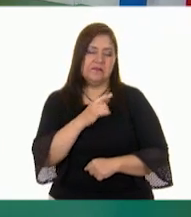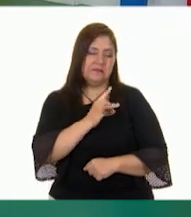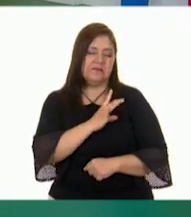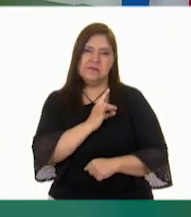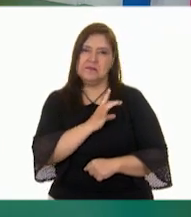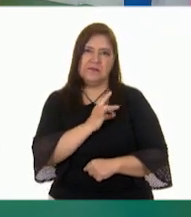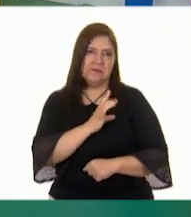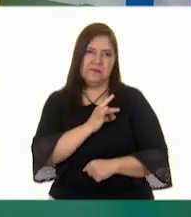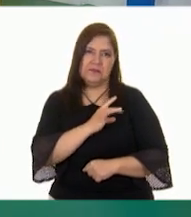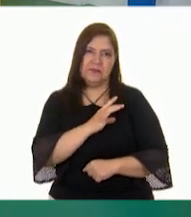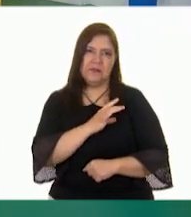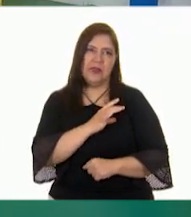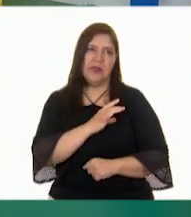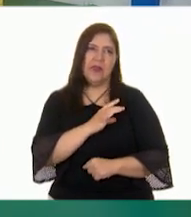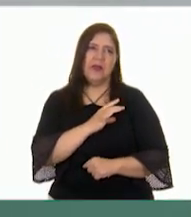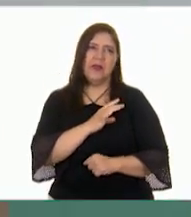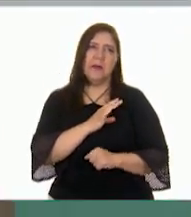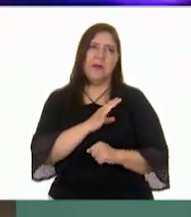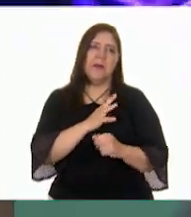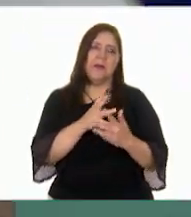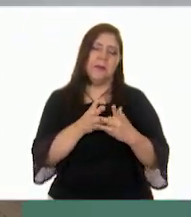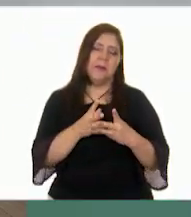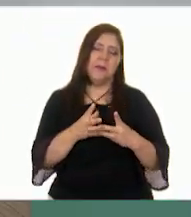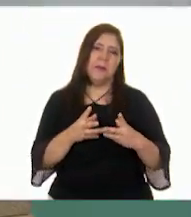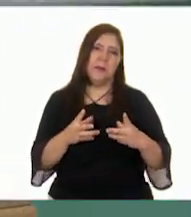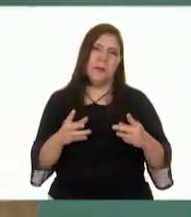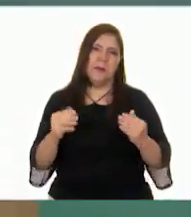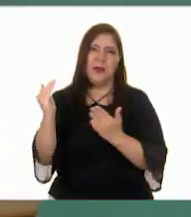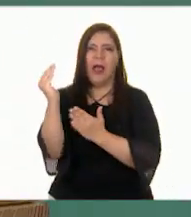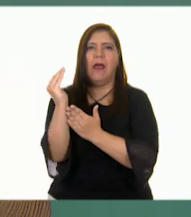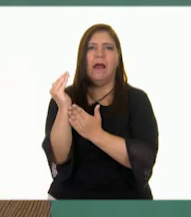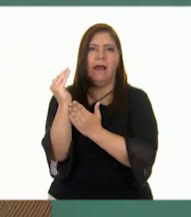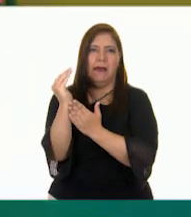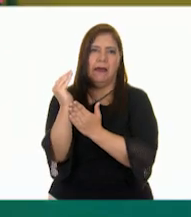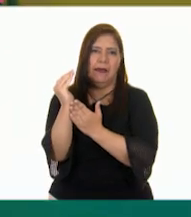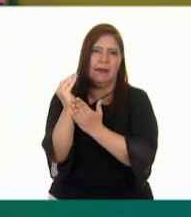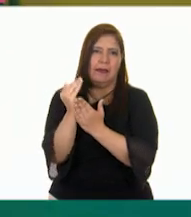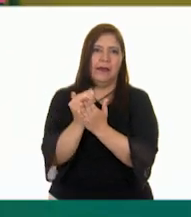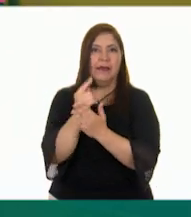fue desapareciendo.